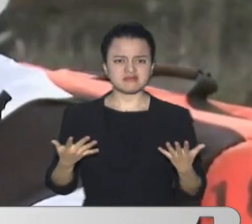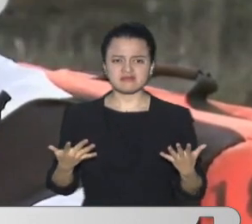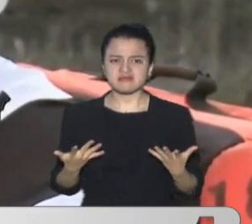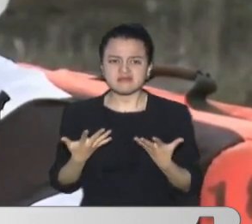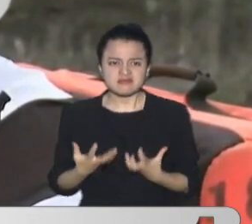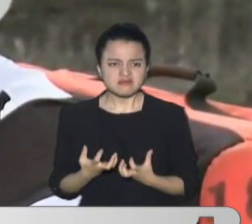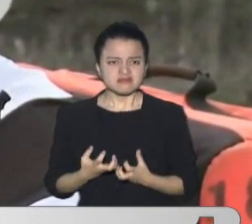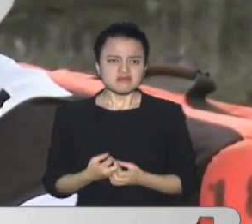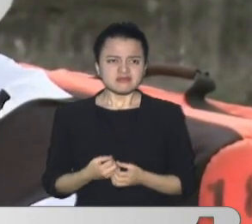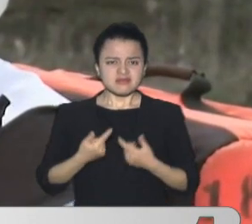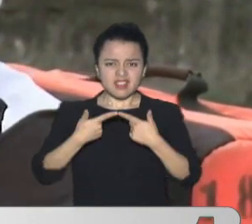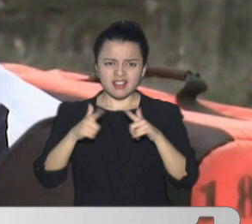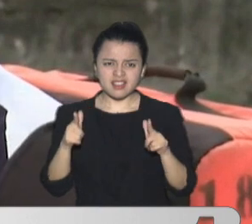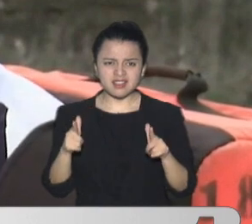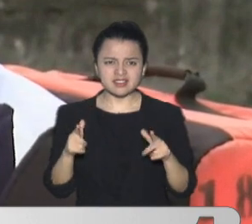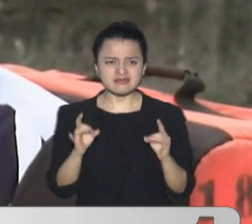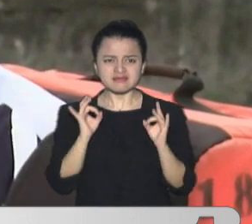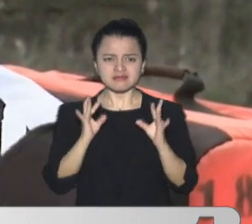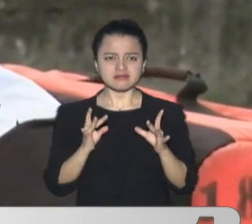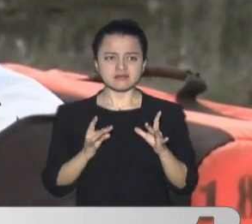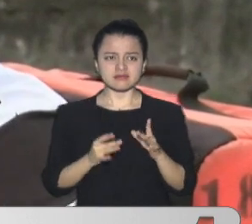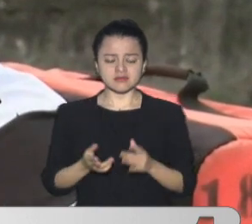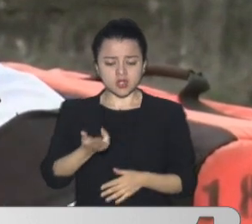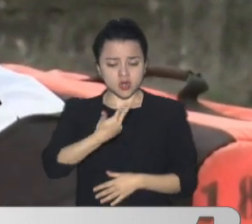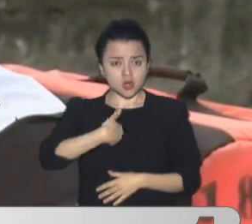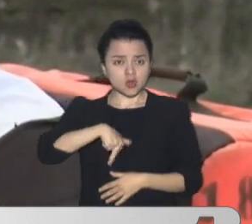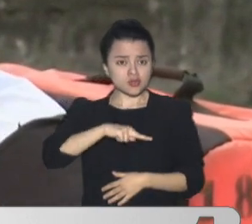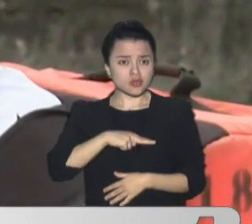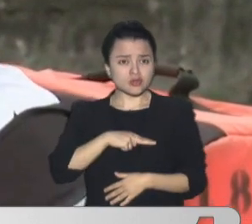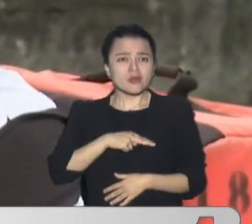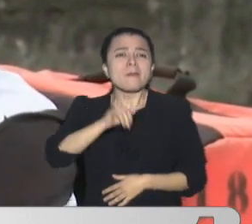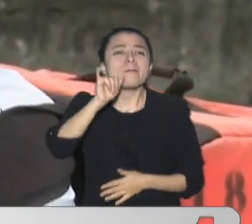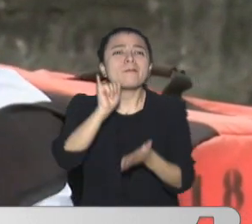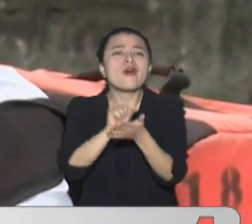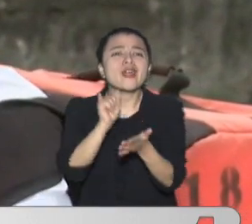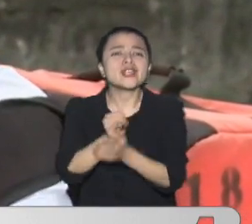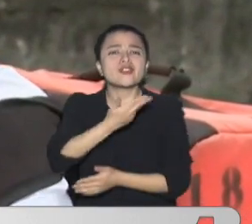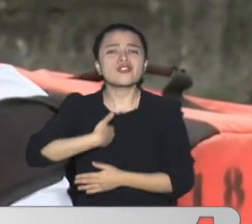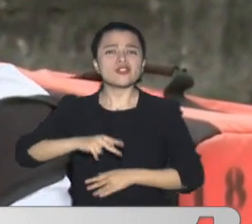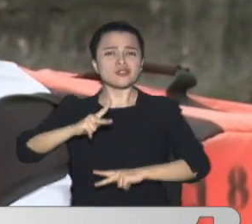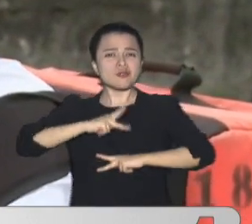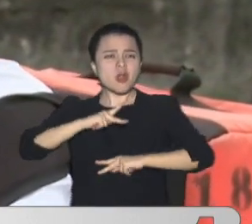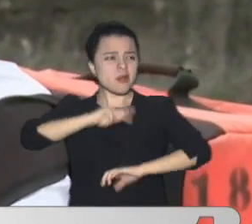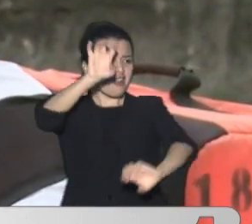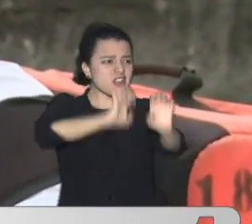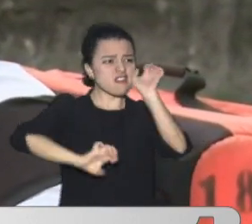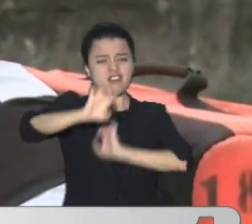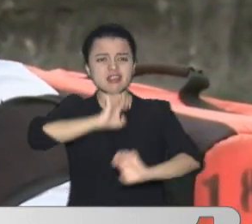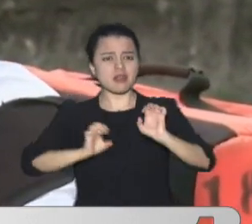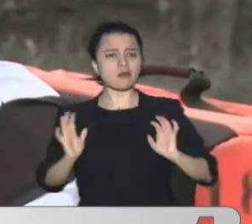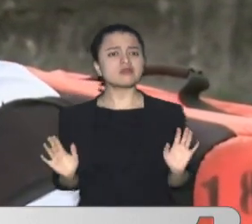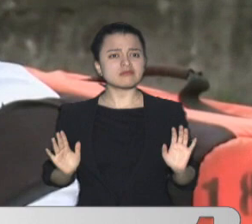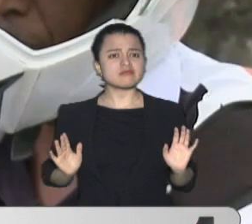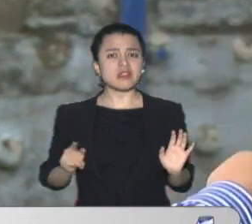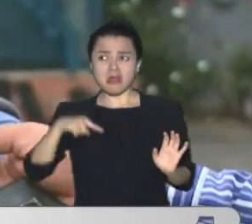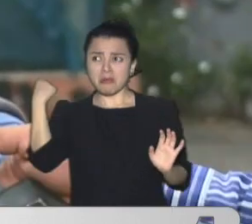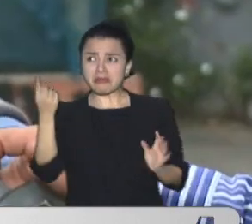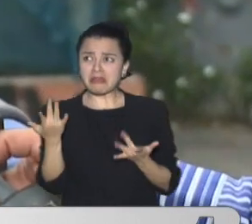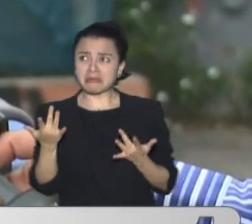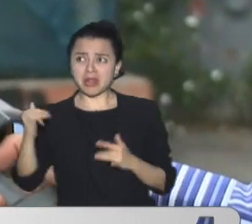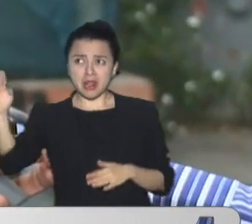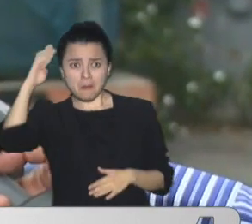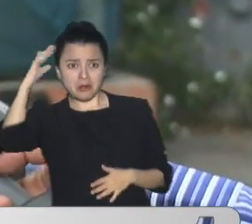veces uno Como dueño De sus cosas Hace justicia Por eso mismo Porque como A ellos A los 24 Los sueltan